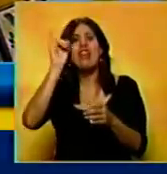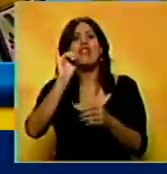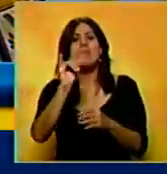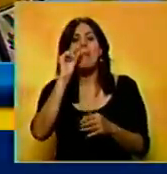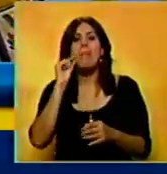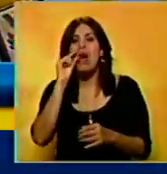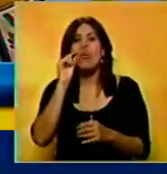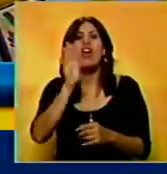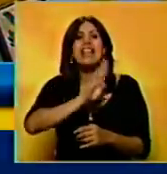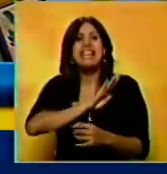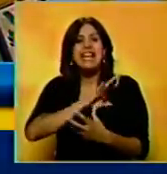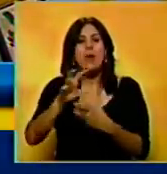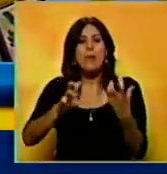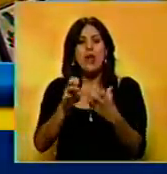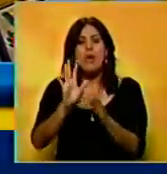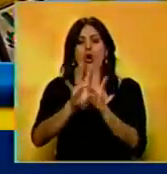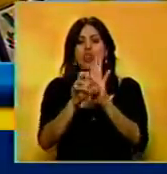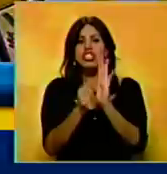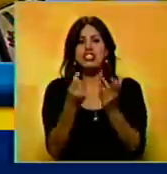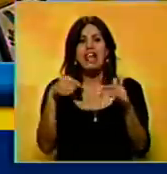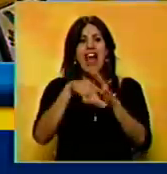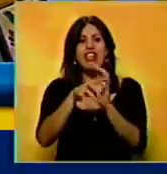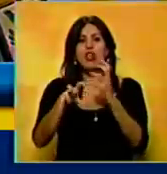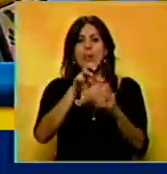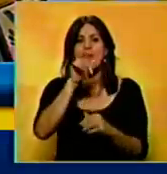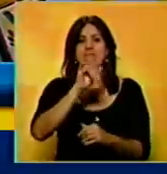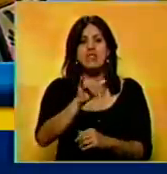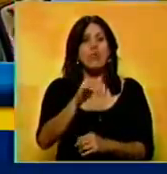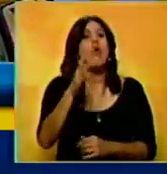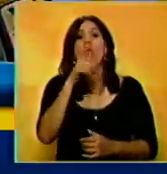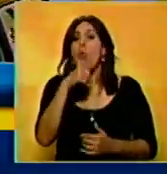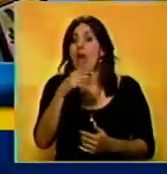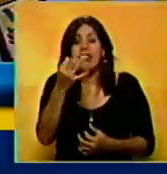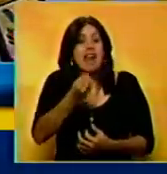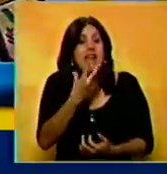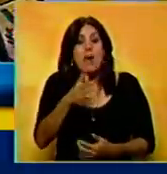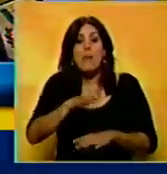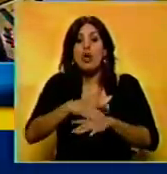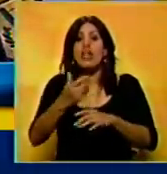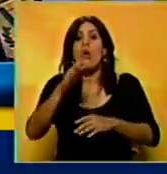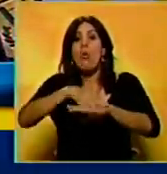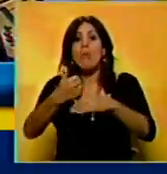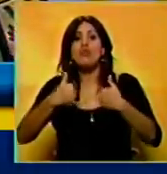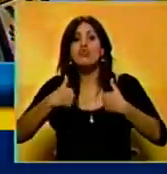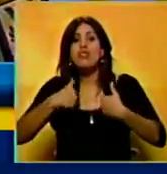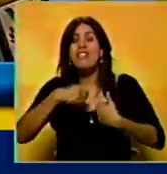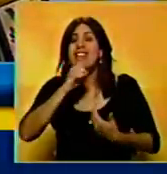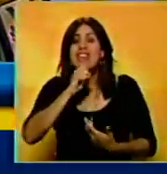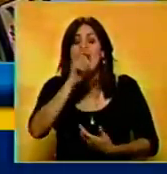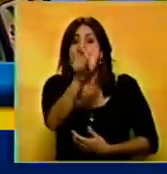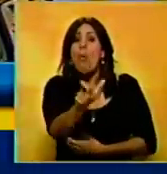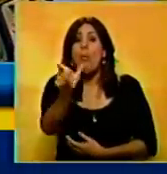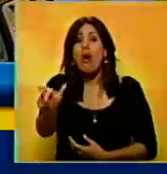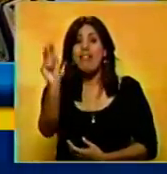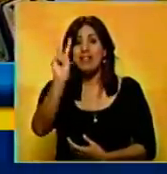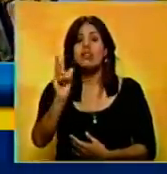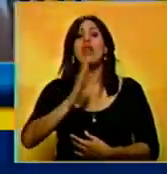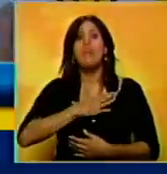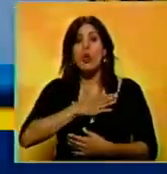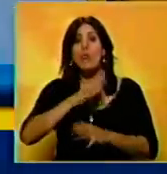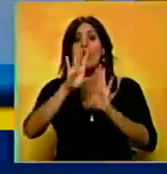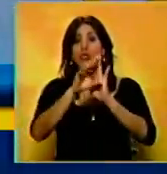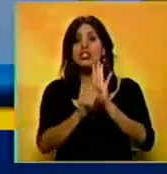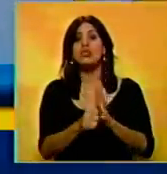se está saltando la constitución por un problema interno. Y eso no está bien porque al final quien paga los platos rotos es el pueblo venezolano y la propia